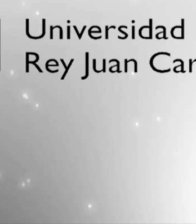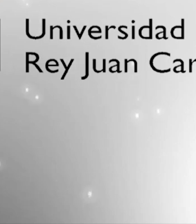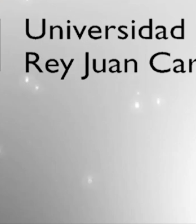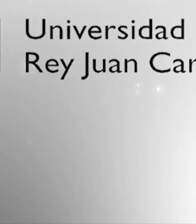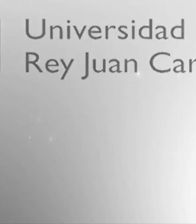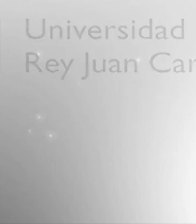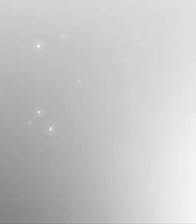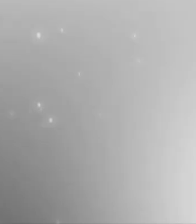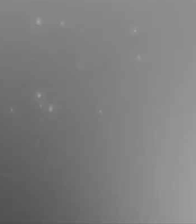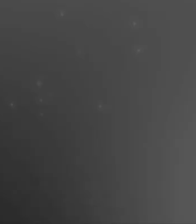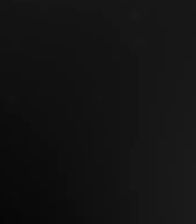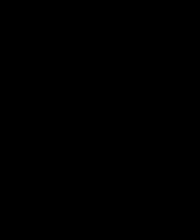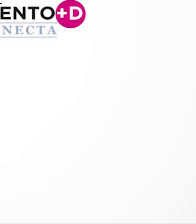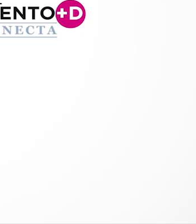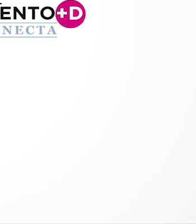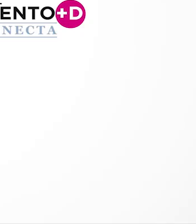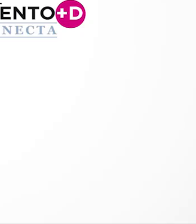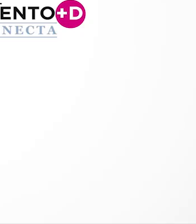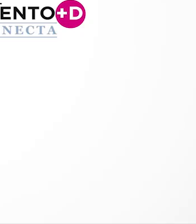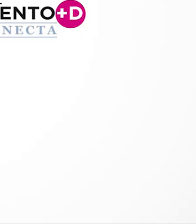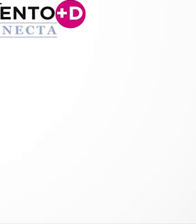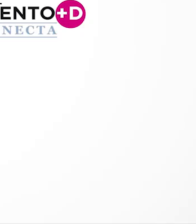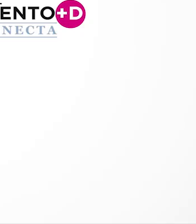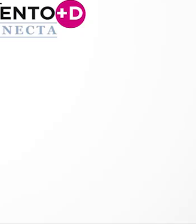¡Gracias! ¡Gracias!